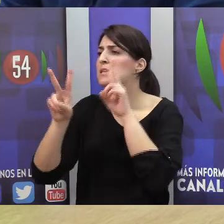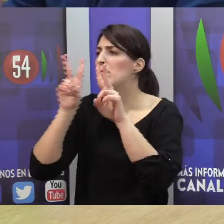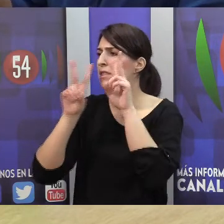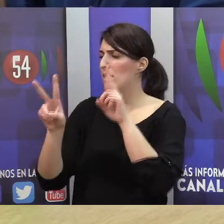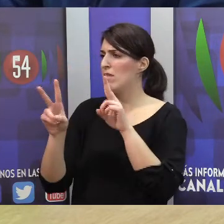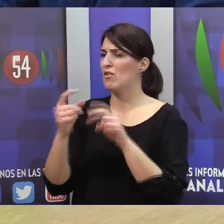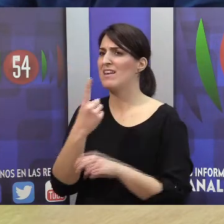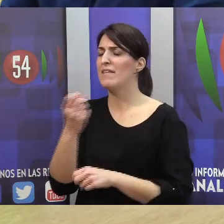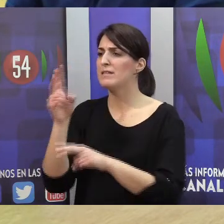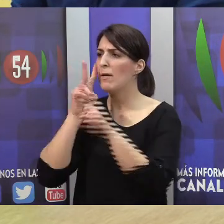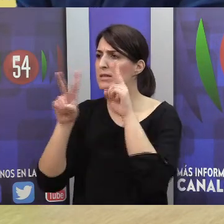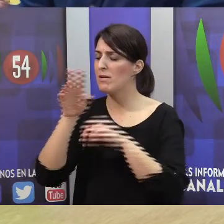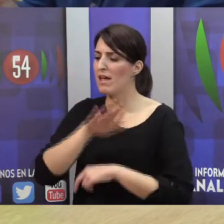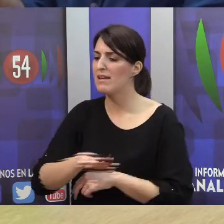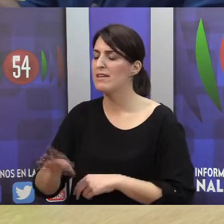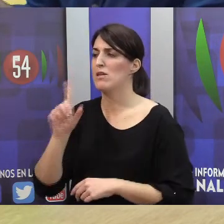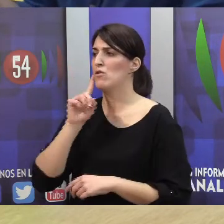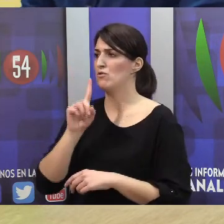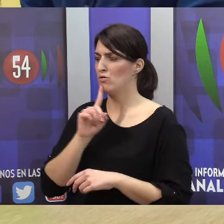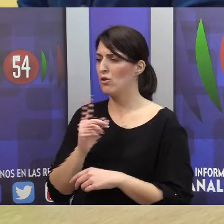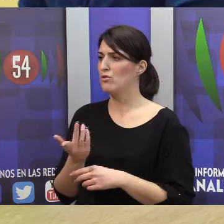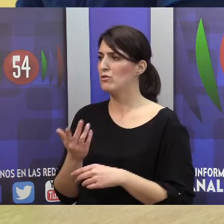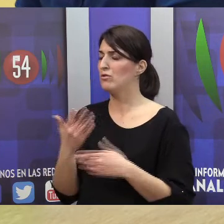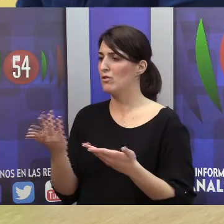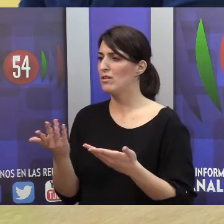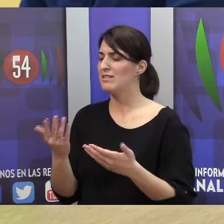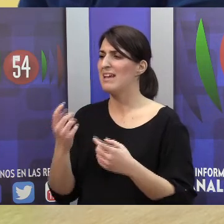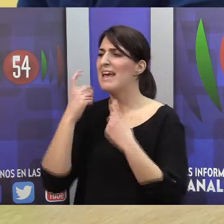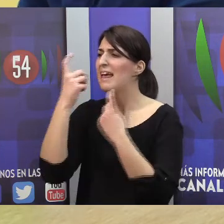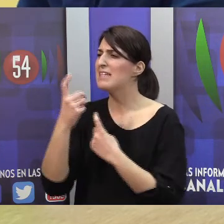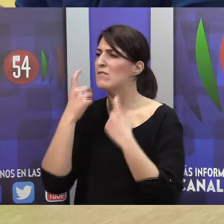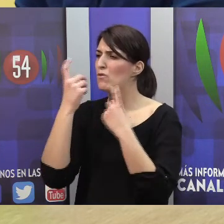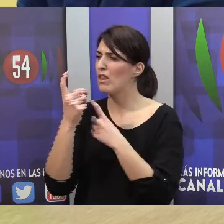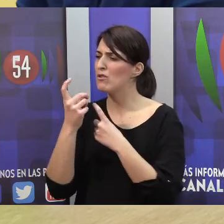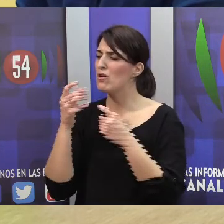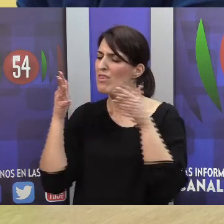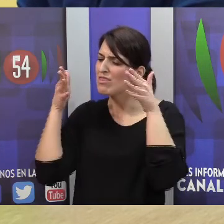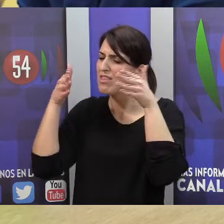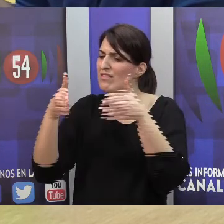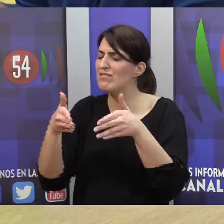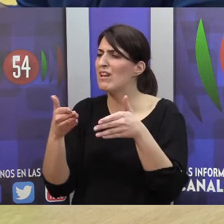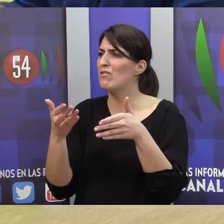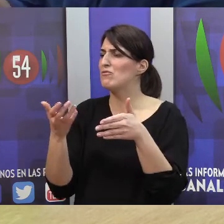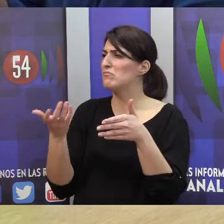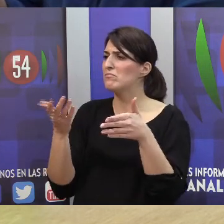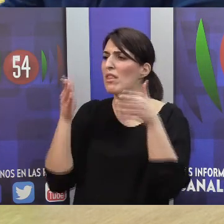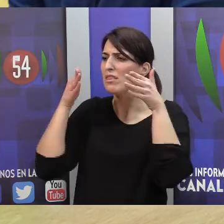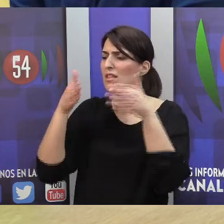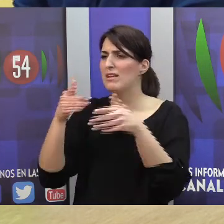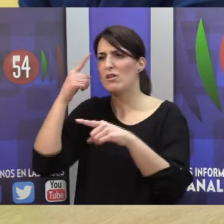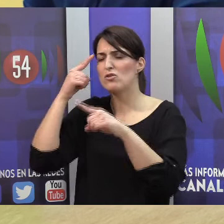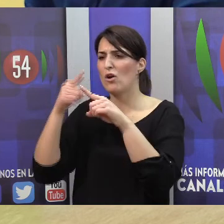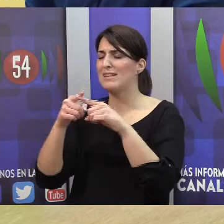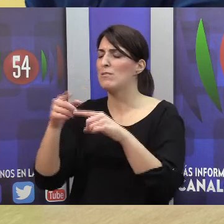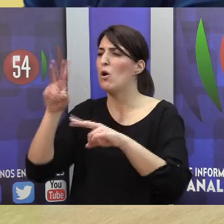sordos en este caso, el trabajo que estáis desarrollando, ¿hacia dónde deben ir dirigidos los esfuerzos de cara a que al final se esté más presente